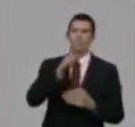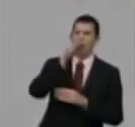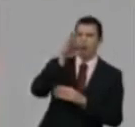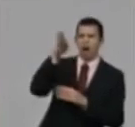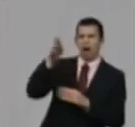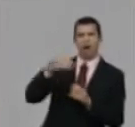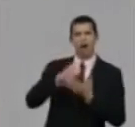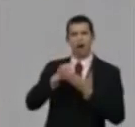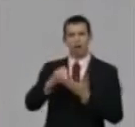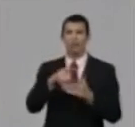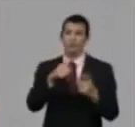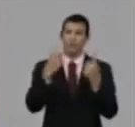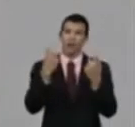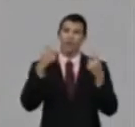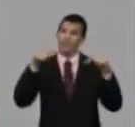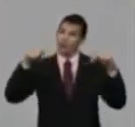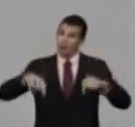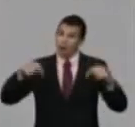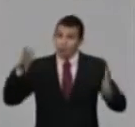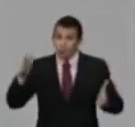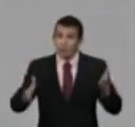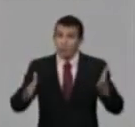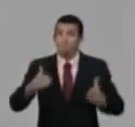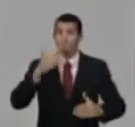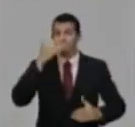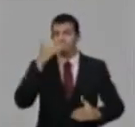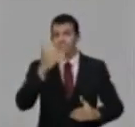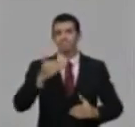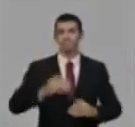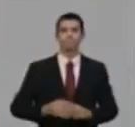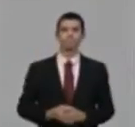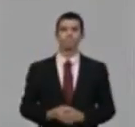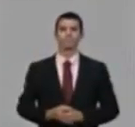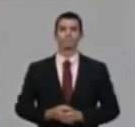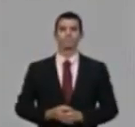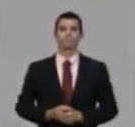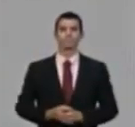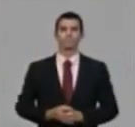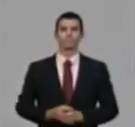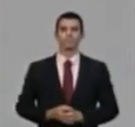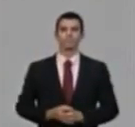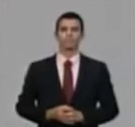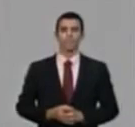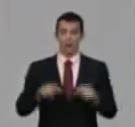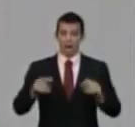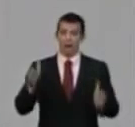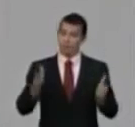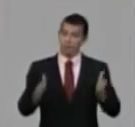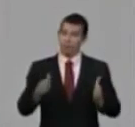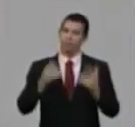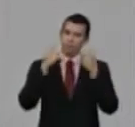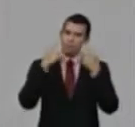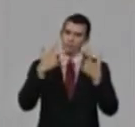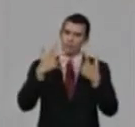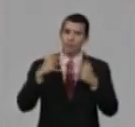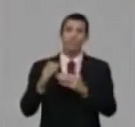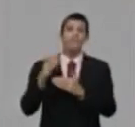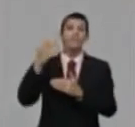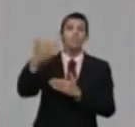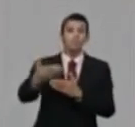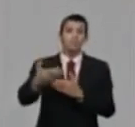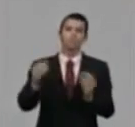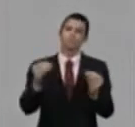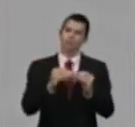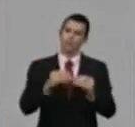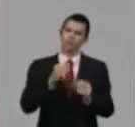muy necesaria en estos momentos. Y es una cuestión que, inclusive de cara al futuro, hay un grupo de cuestiones